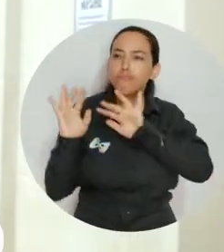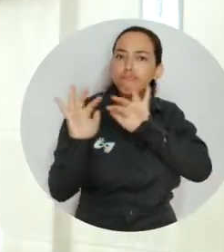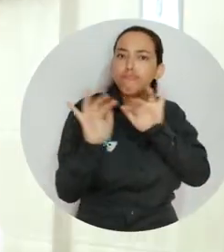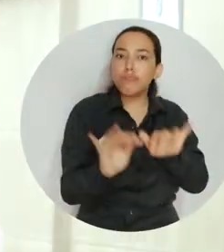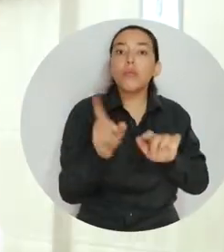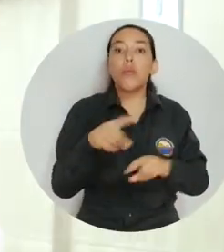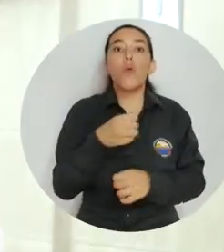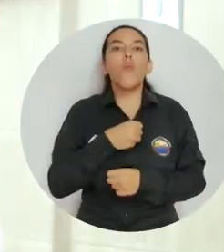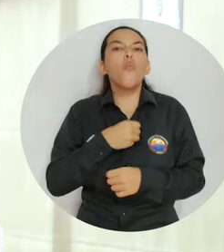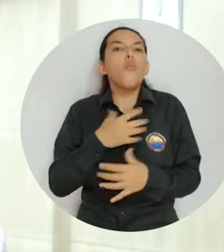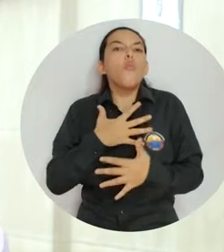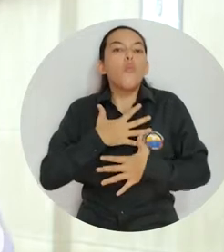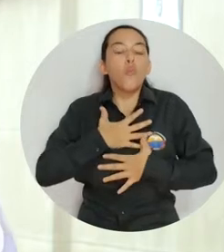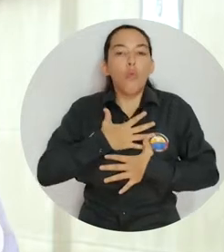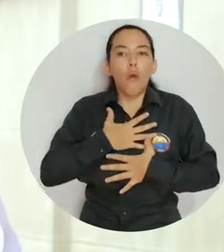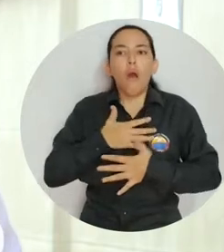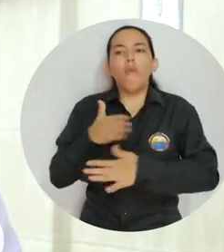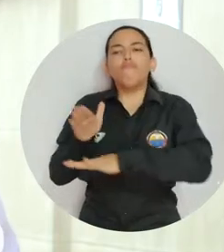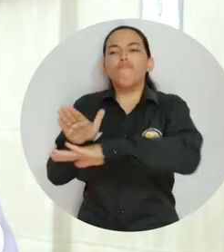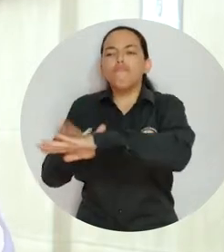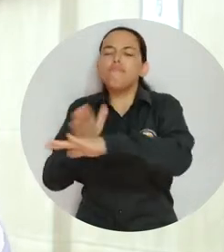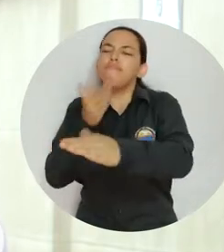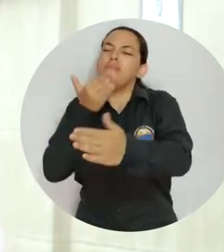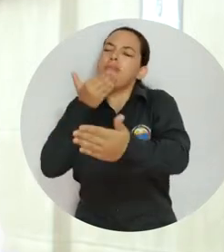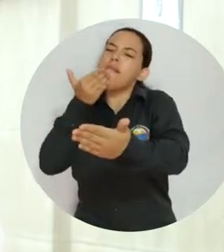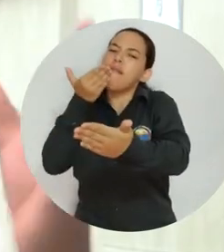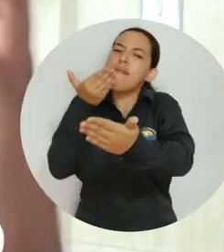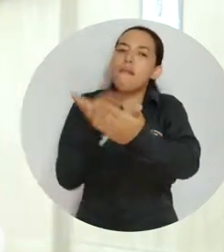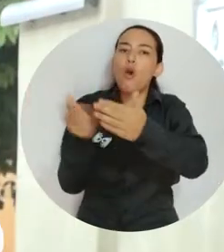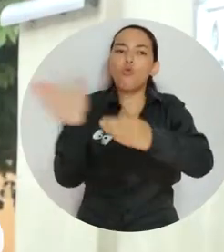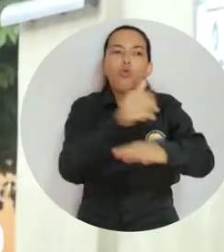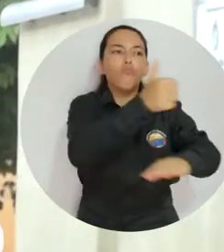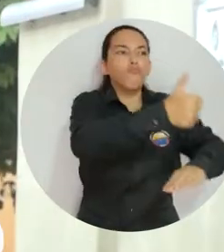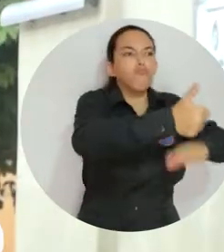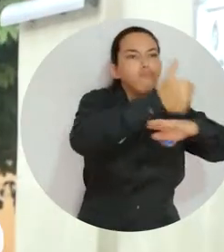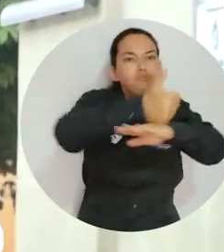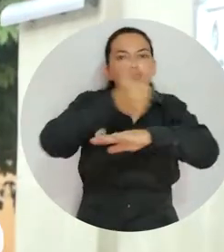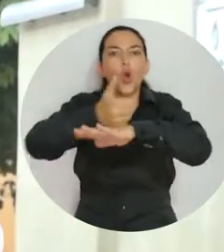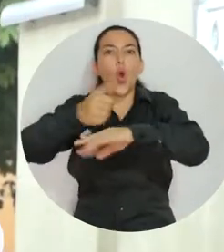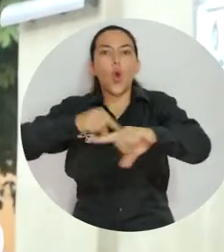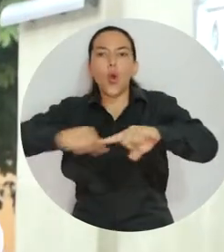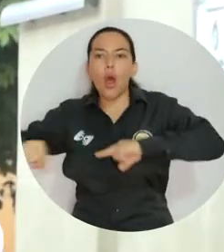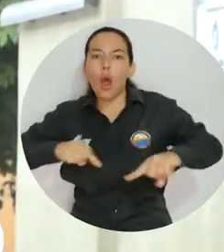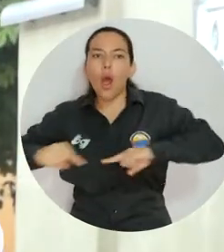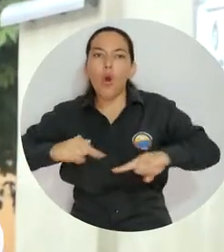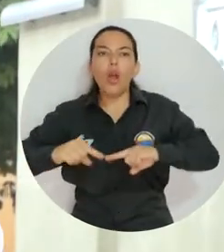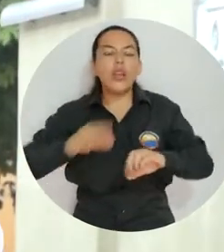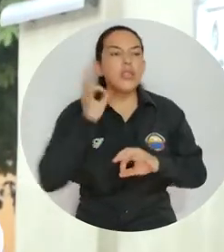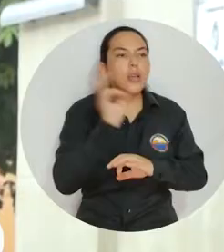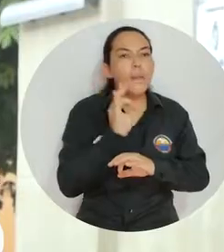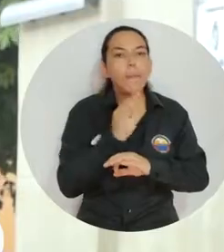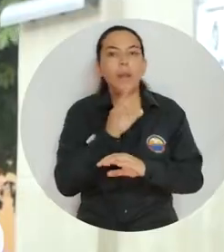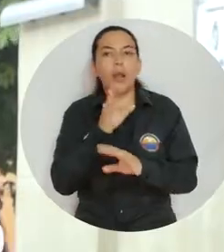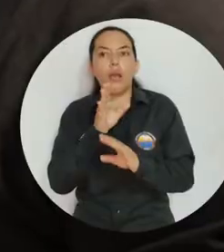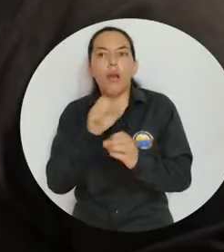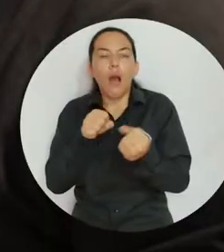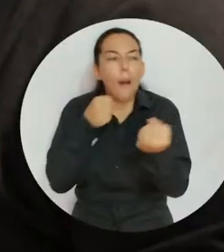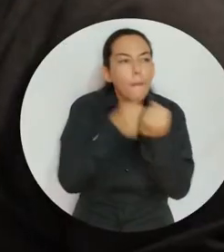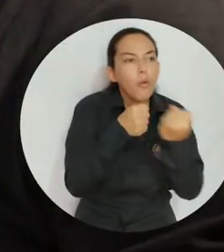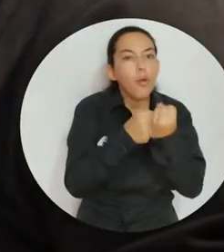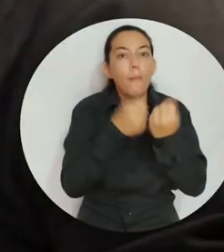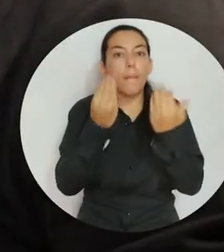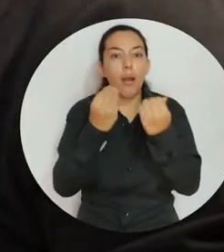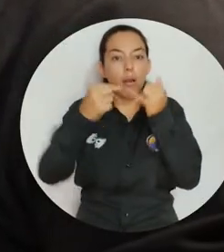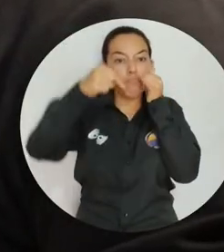administrativos. También tuvimos la oportunidad de poderle decir muchas gracias a todos esos directores y coordinadores que han estado ahí y que han